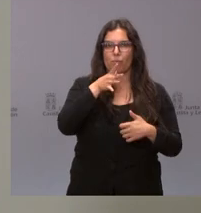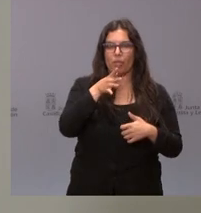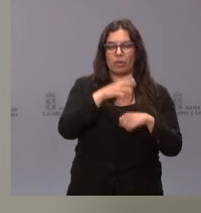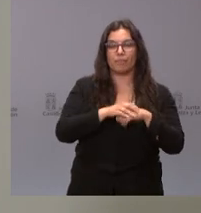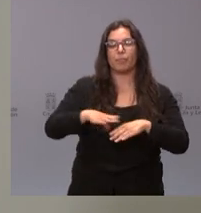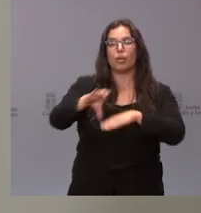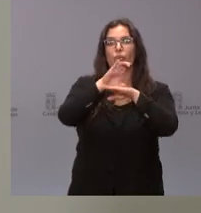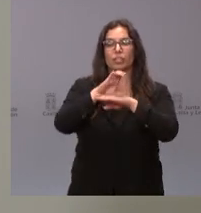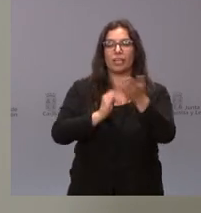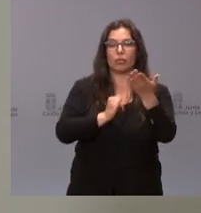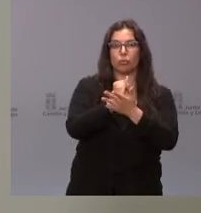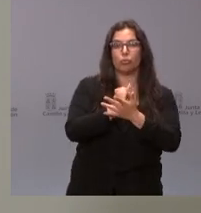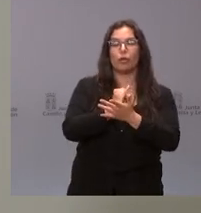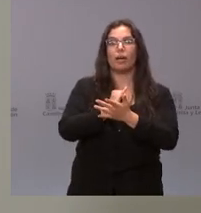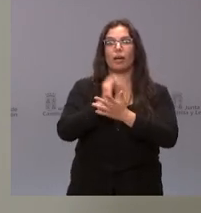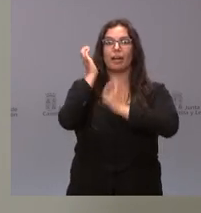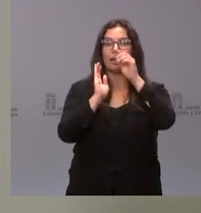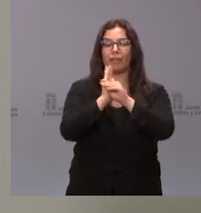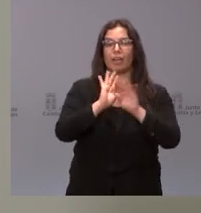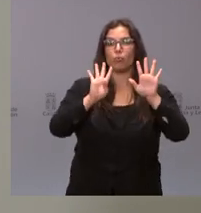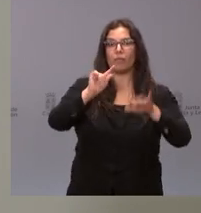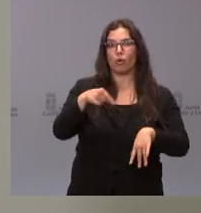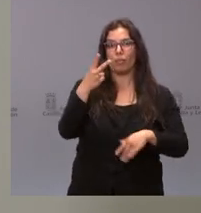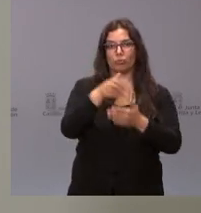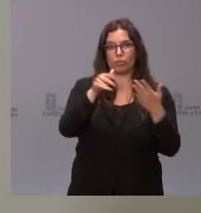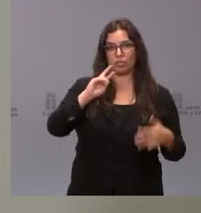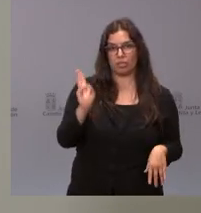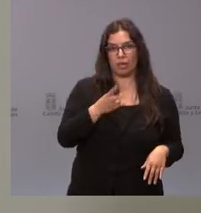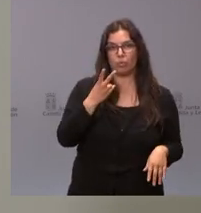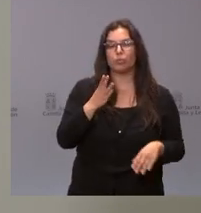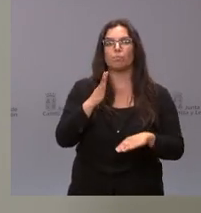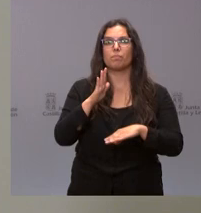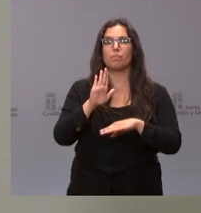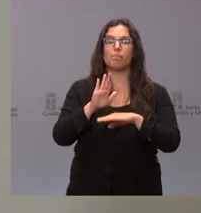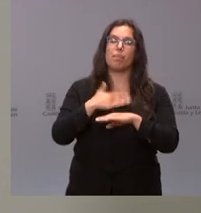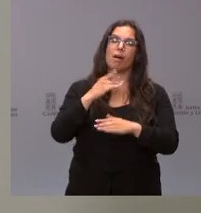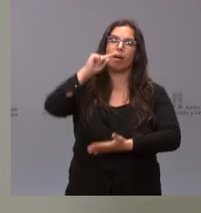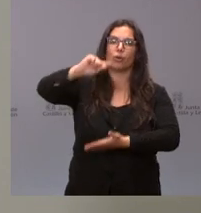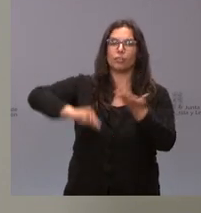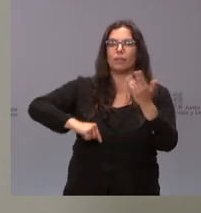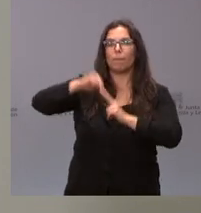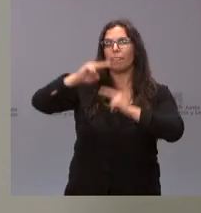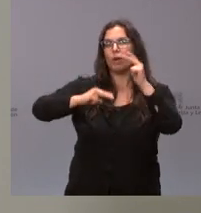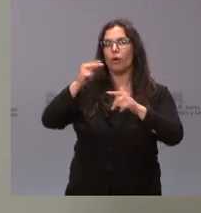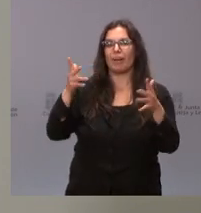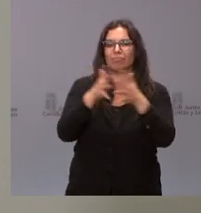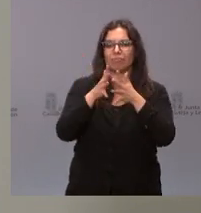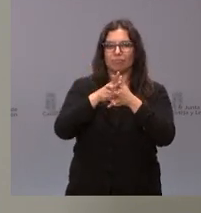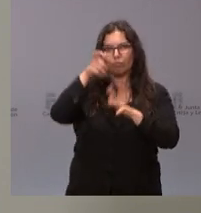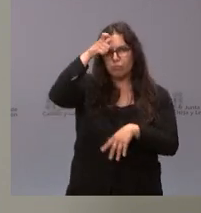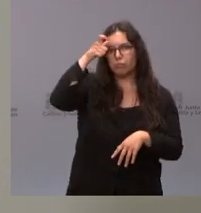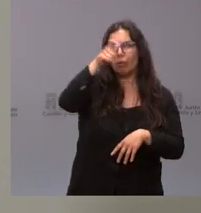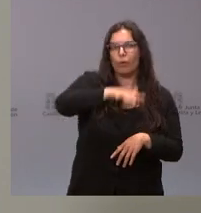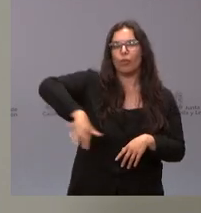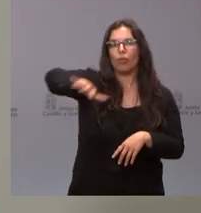Agricultura y Ganadería, 9,2 millones de euros para la contratación de obras de infraestructura rural en la